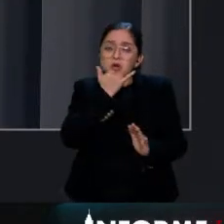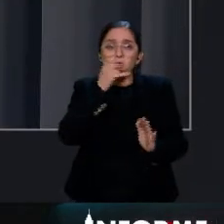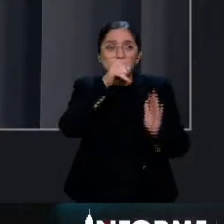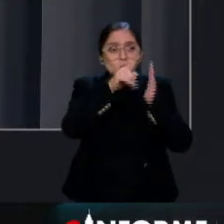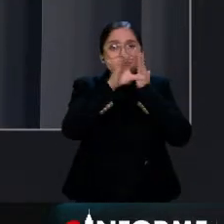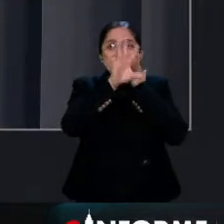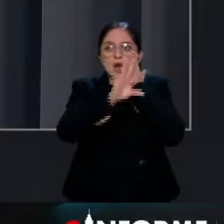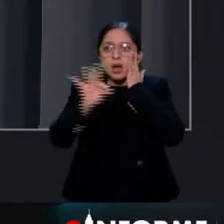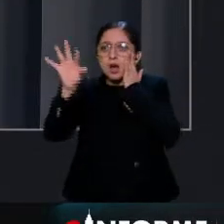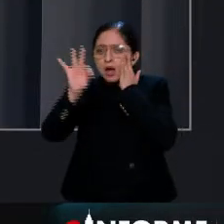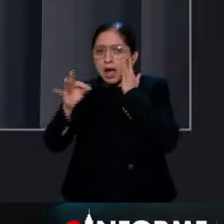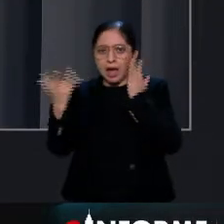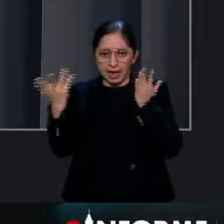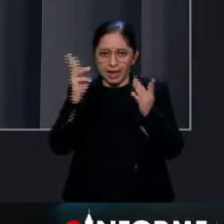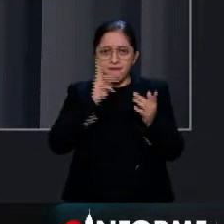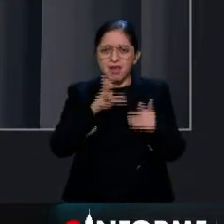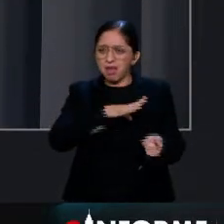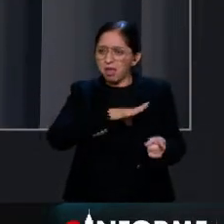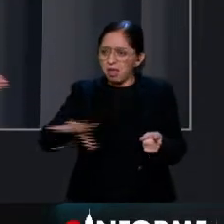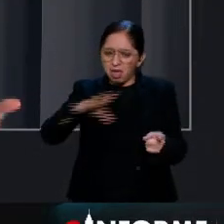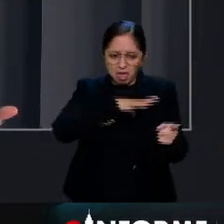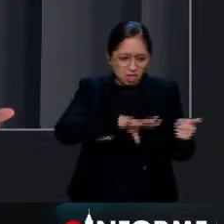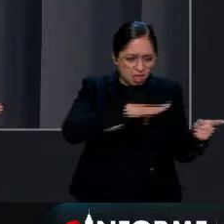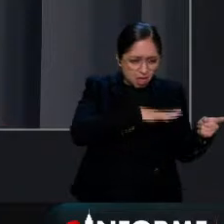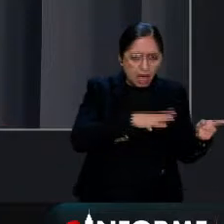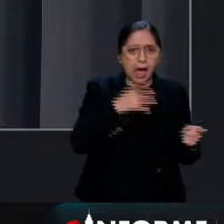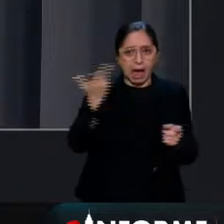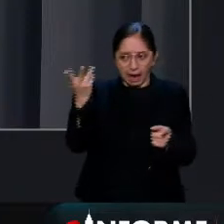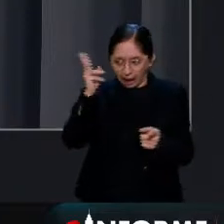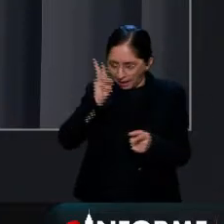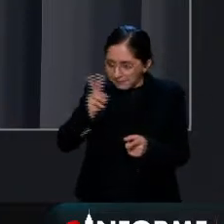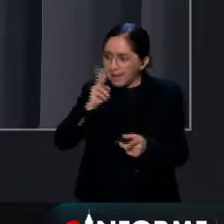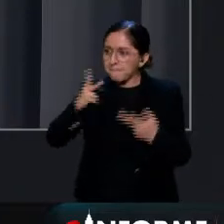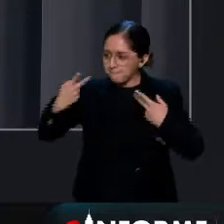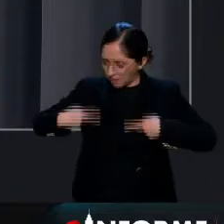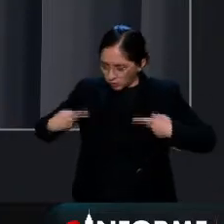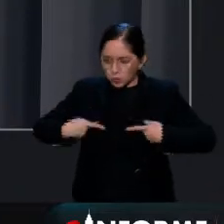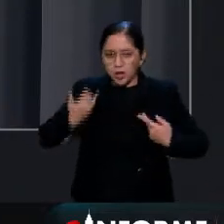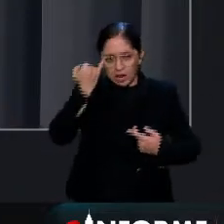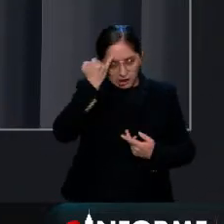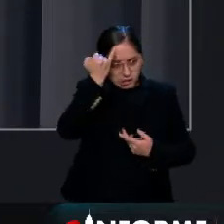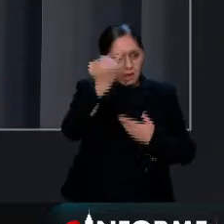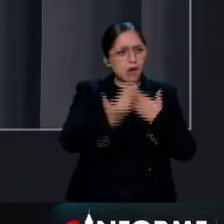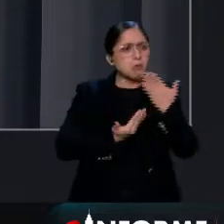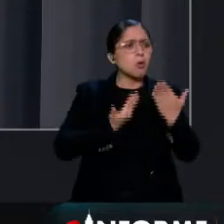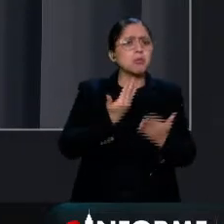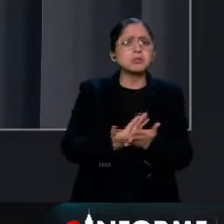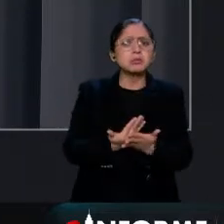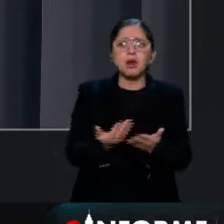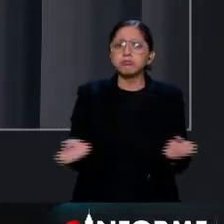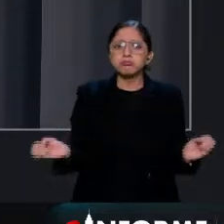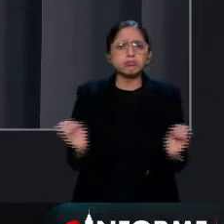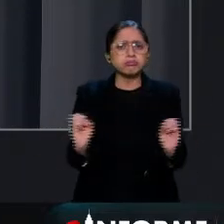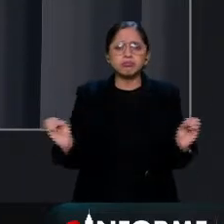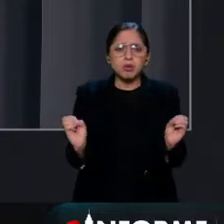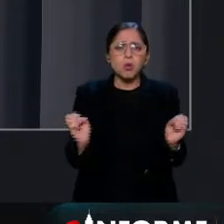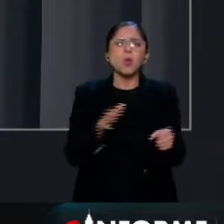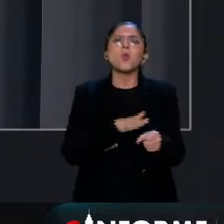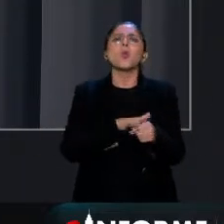mejor vámonos por esta otra propuesta de esta manera sí garantizaríamos esto o cómo ves eso cómo lo viste